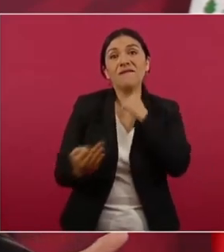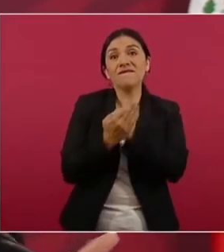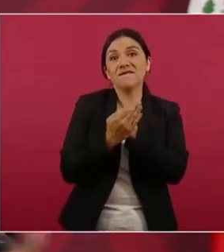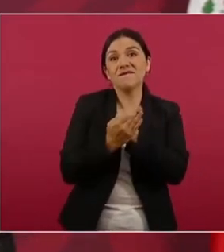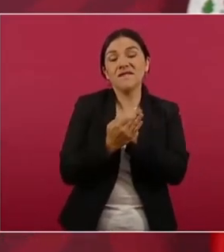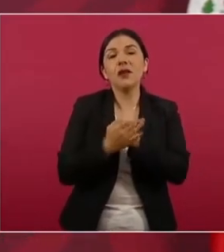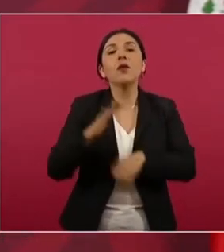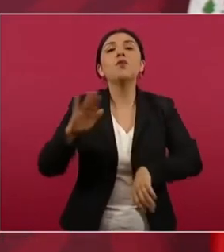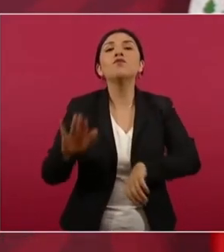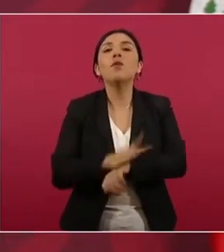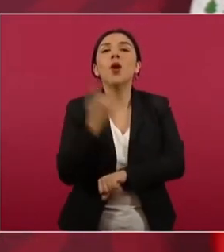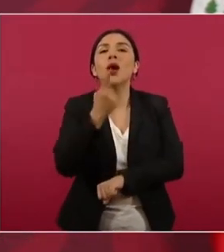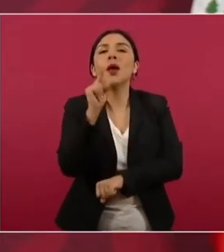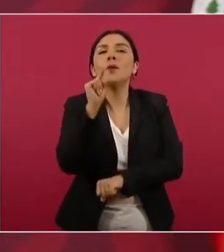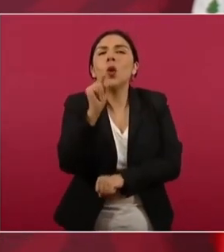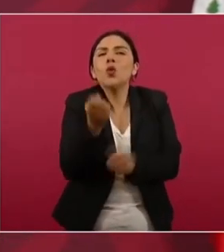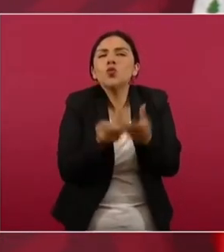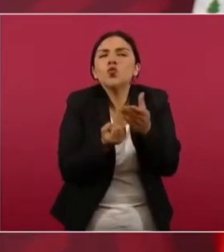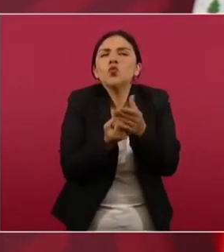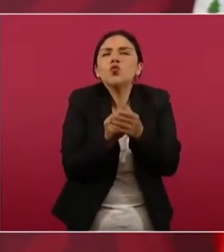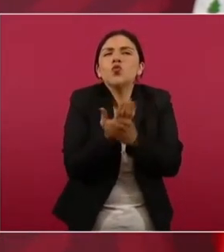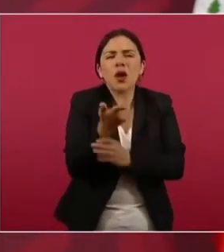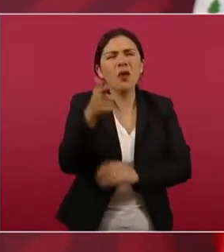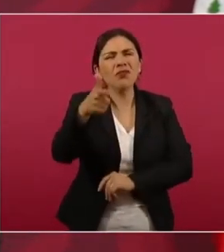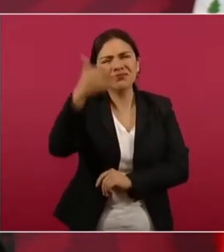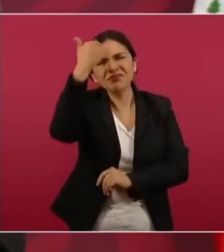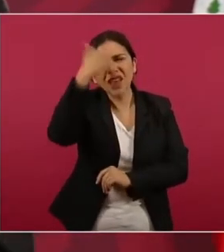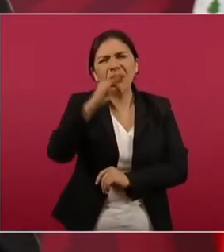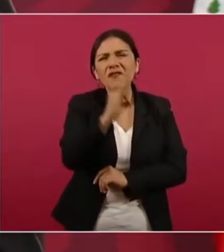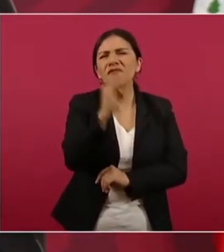entrando, por ahí debe estar la fecha,